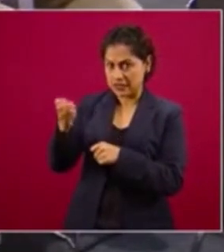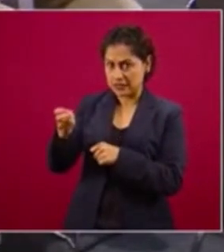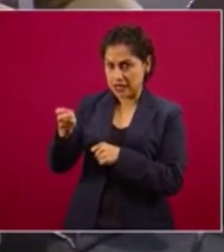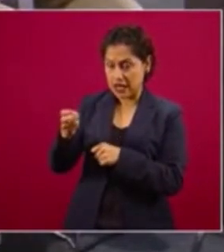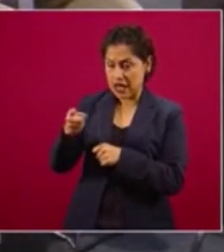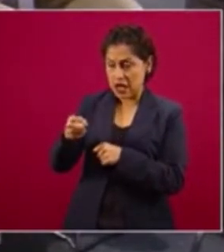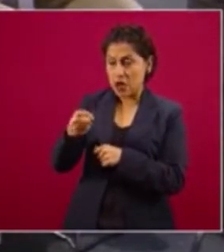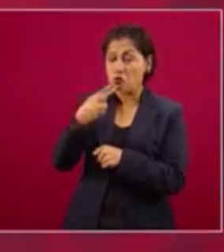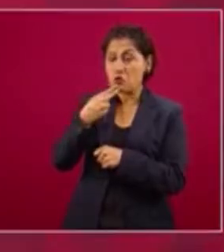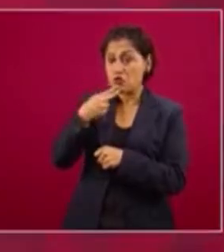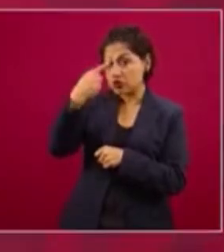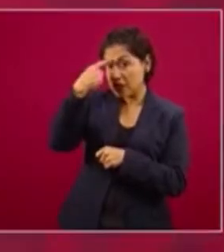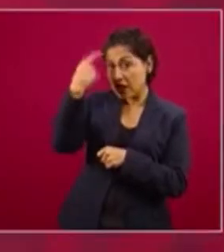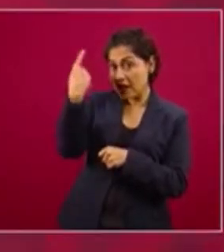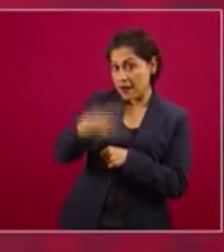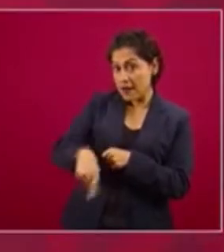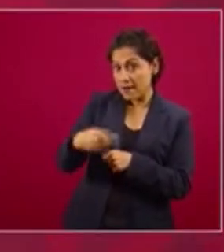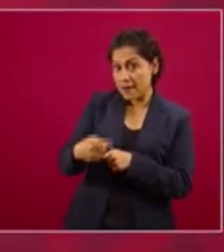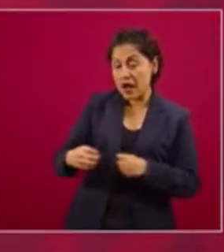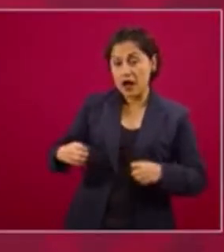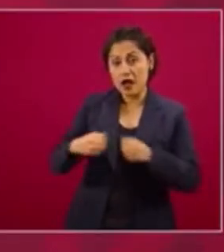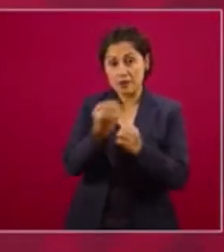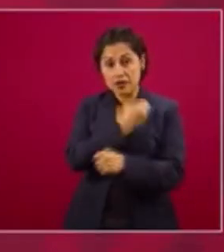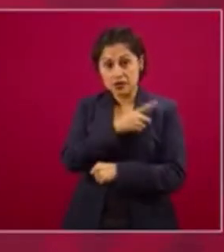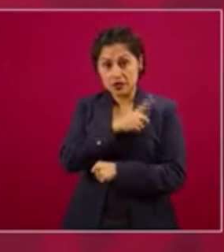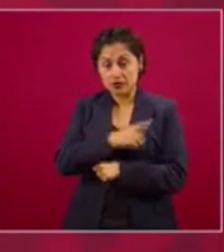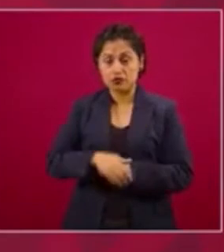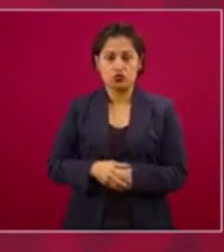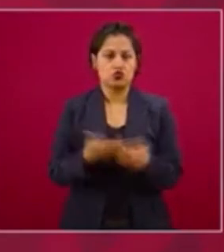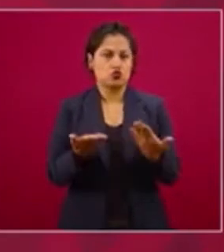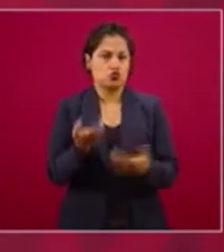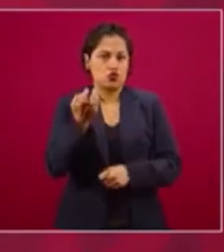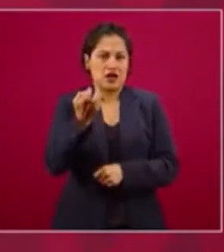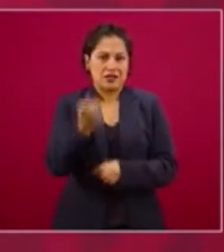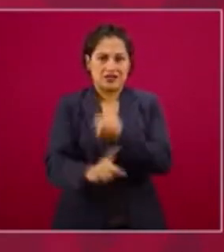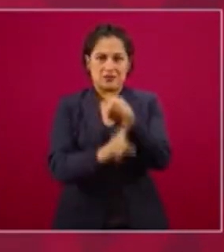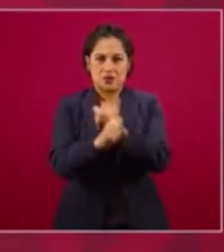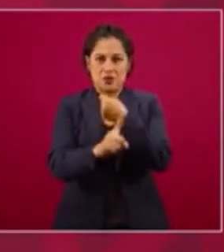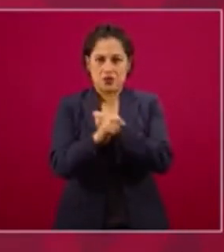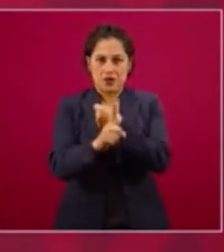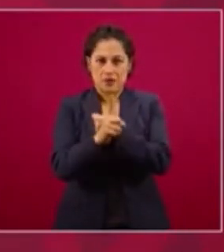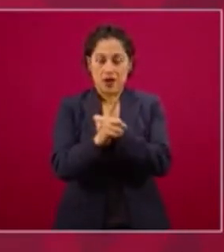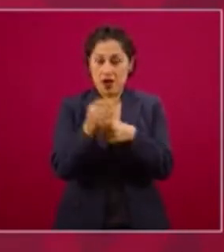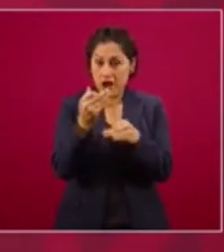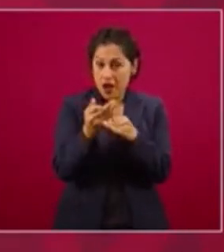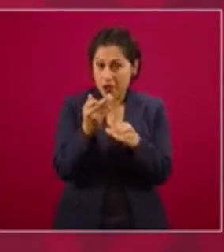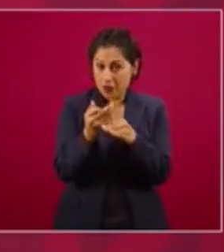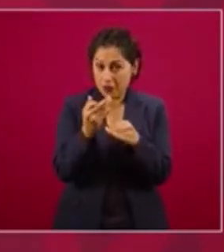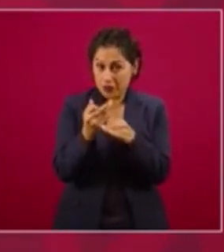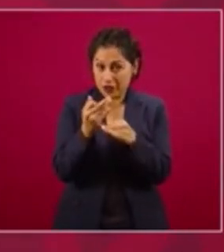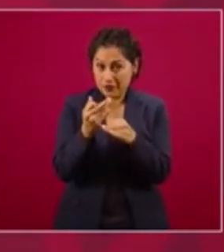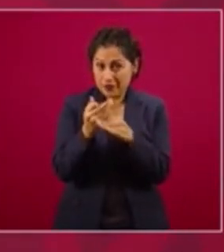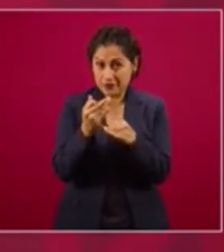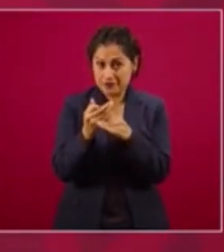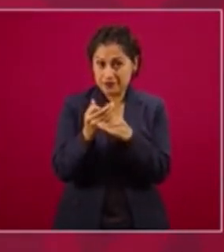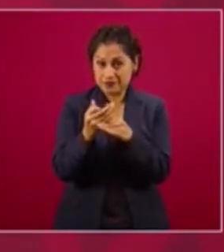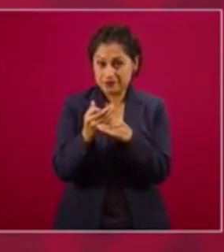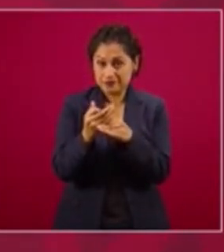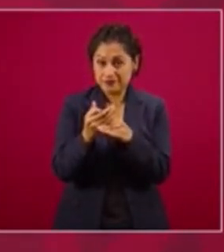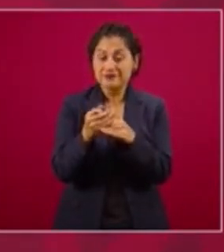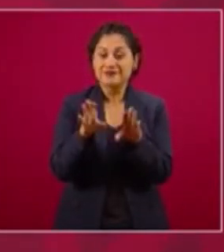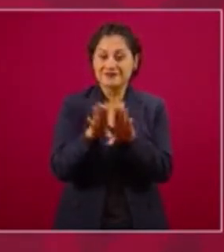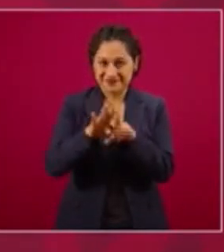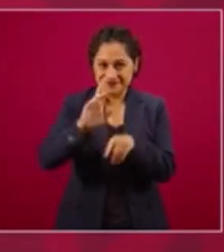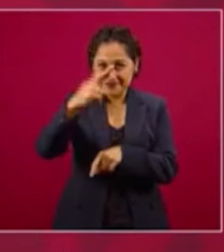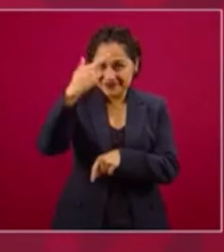Es que eso es lo lamentable, que en estos tiempos, pues no comentábamos de la portada y